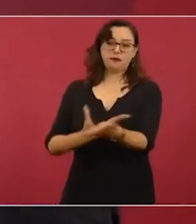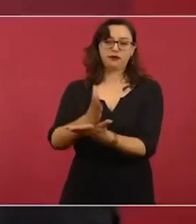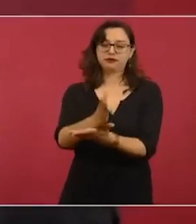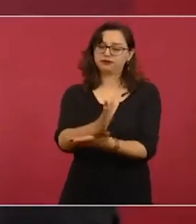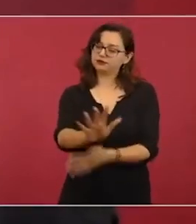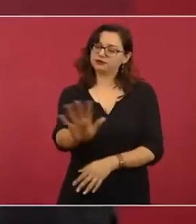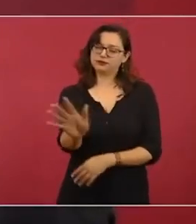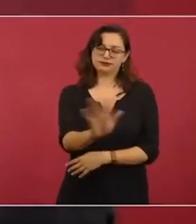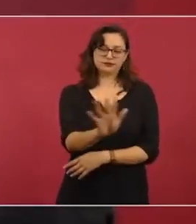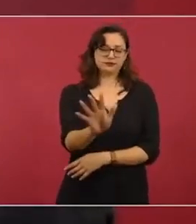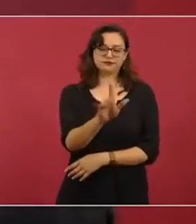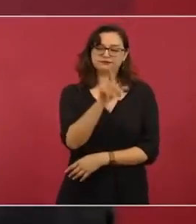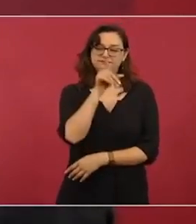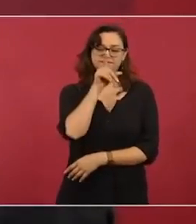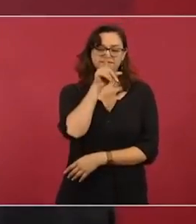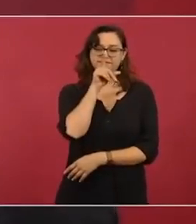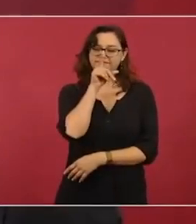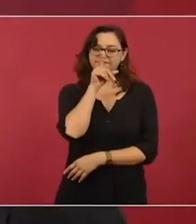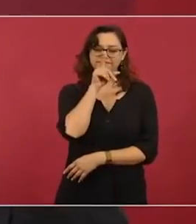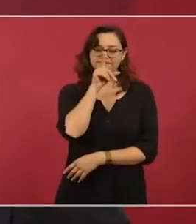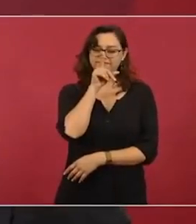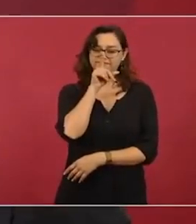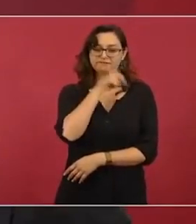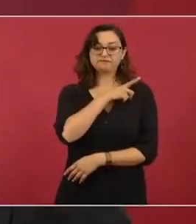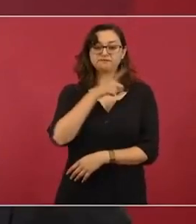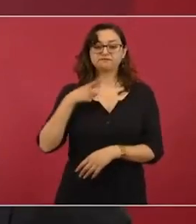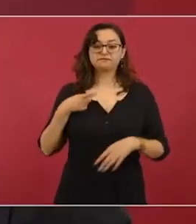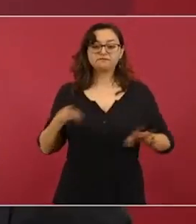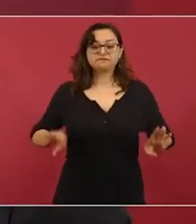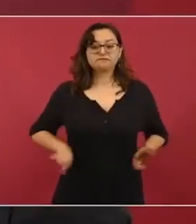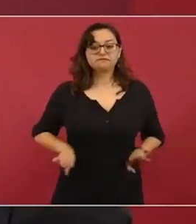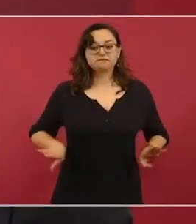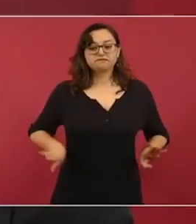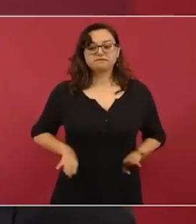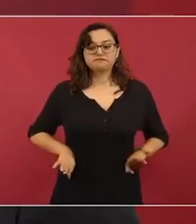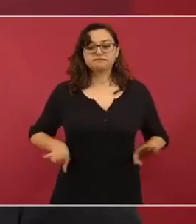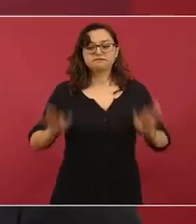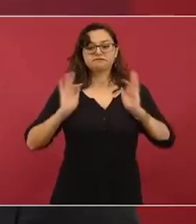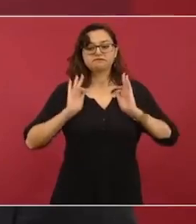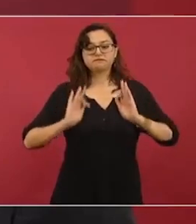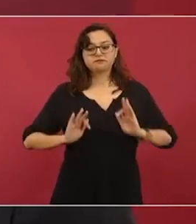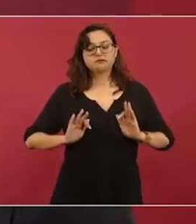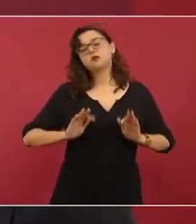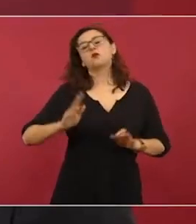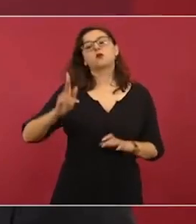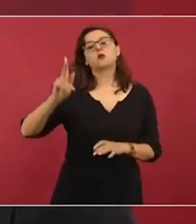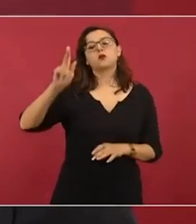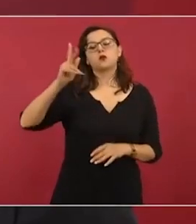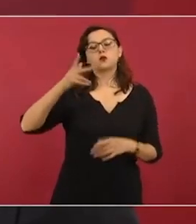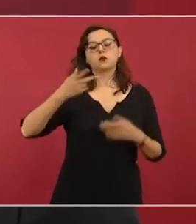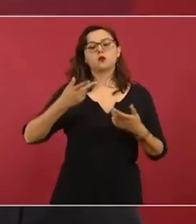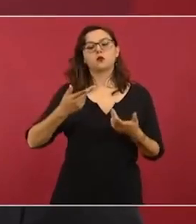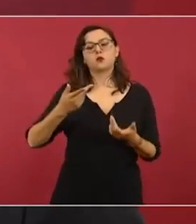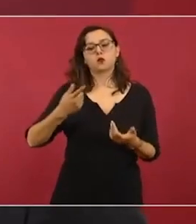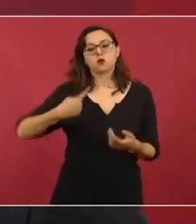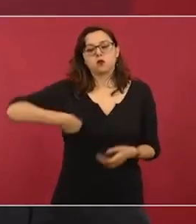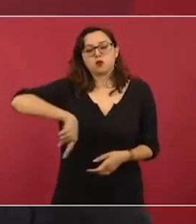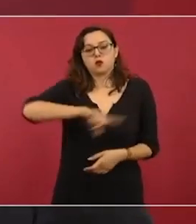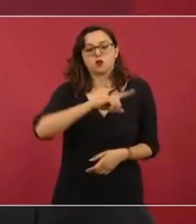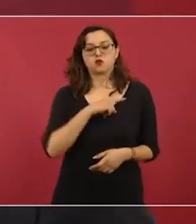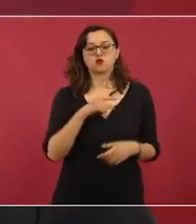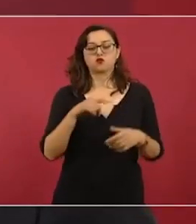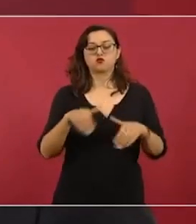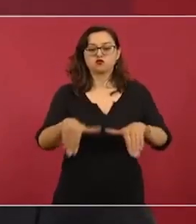lo prudente para mantener nuestra